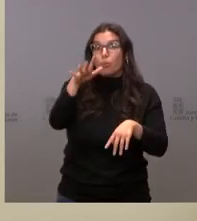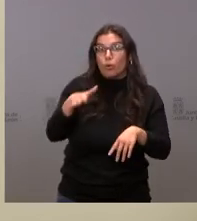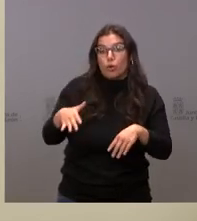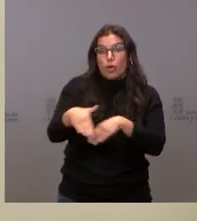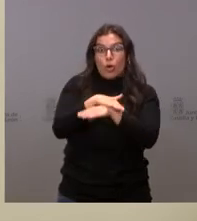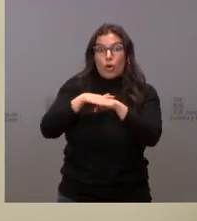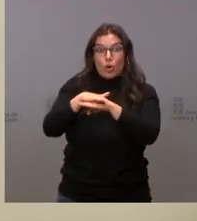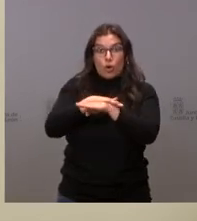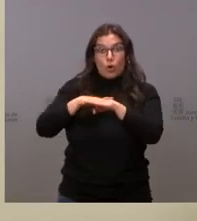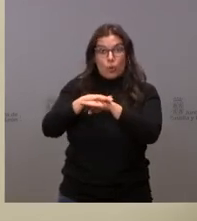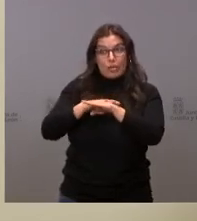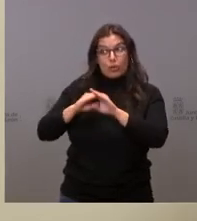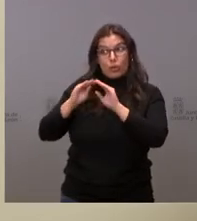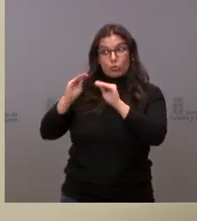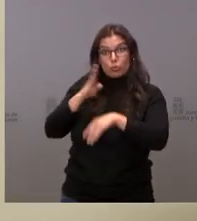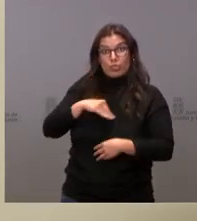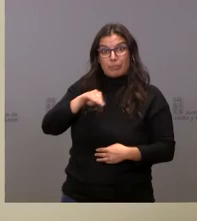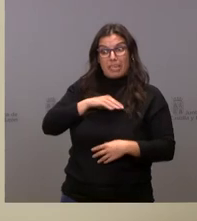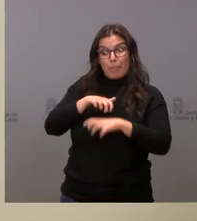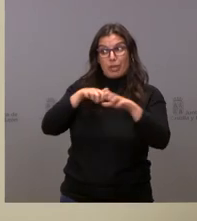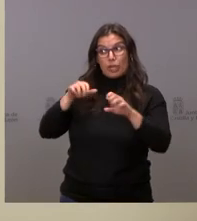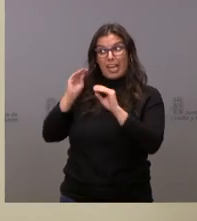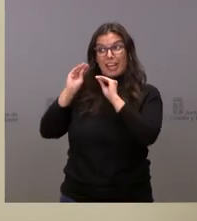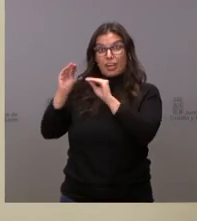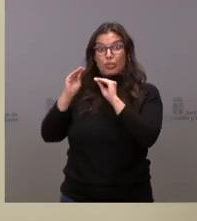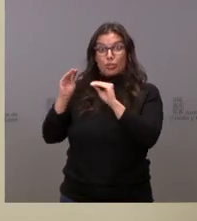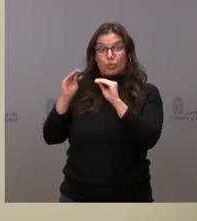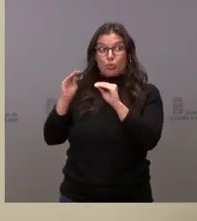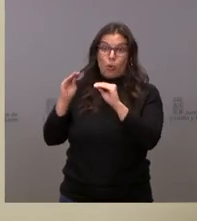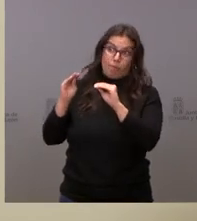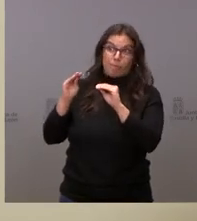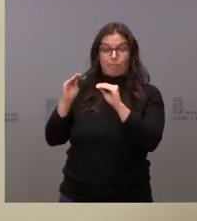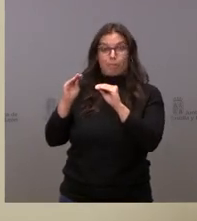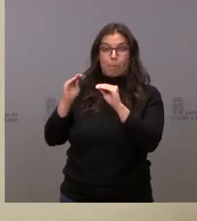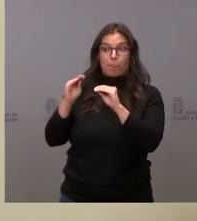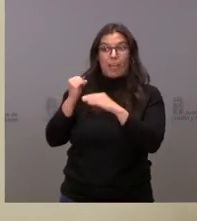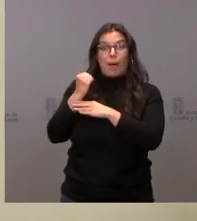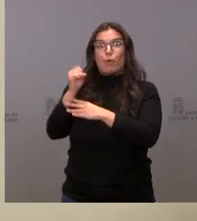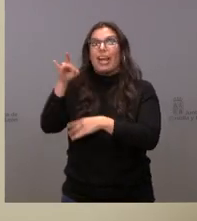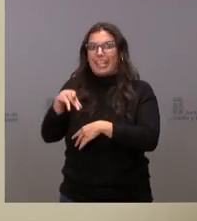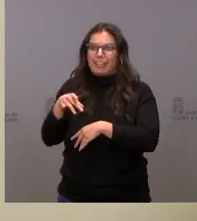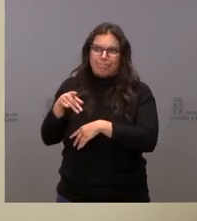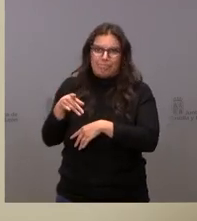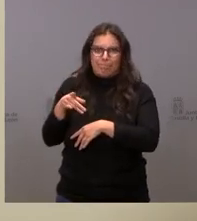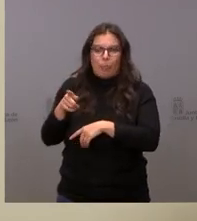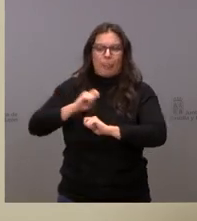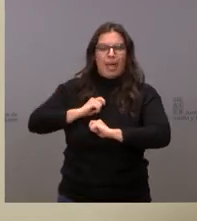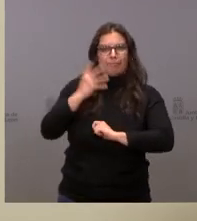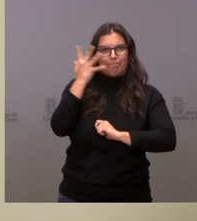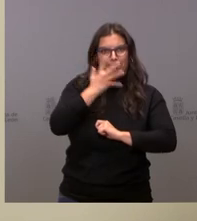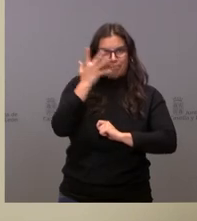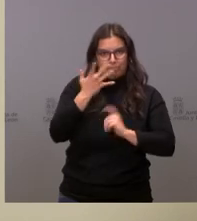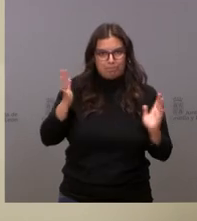mayorías que tiene en este momento yo creo que no hay nadie que no tenga ese temor y que no tenga ese temor en el grupo parlamentario